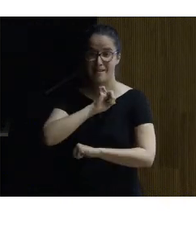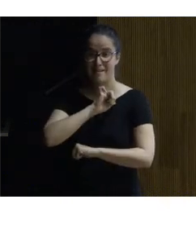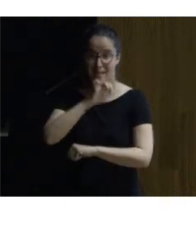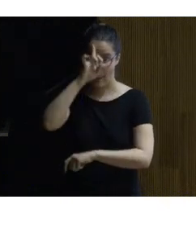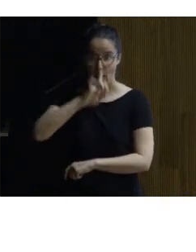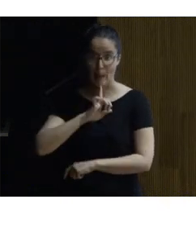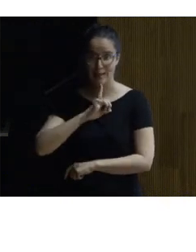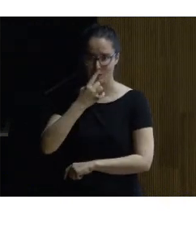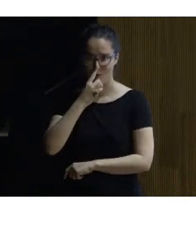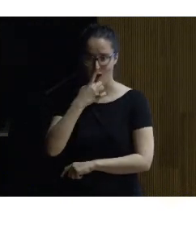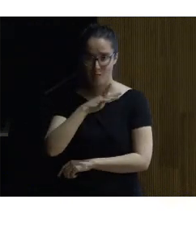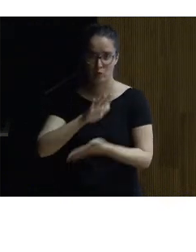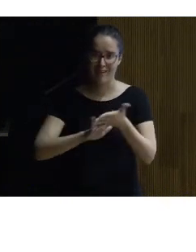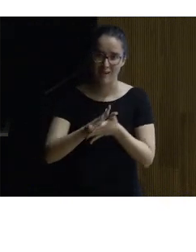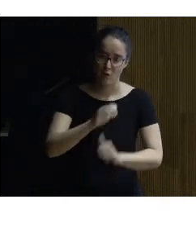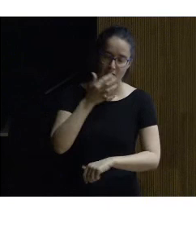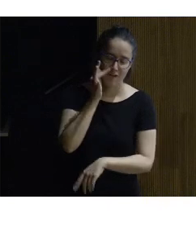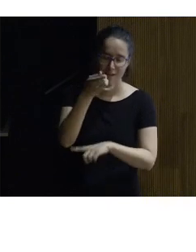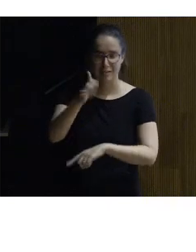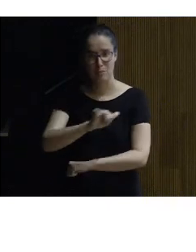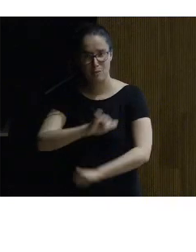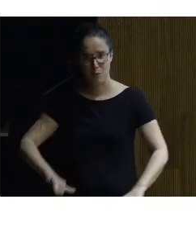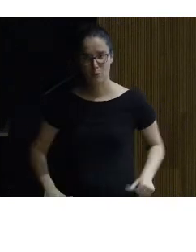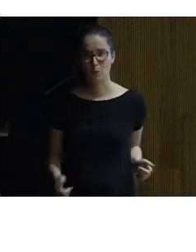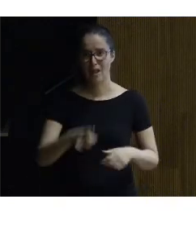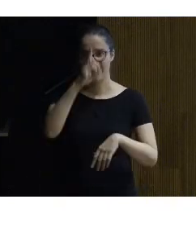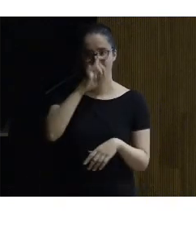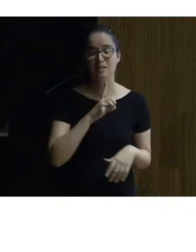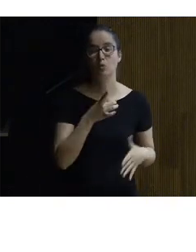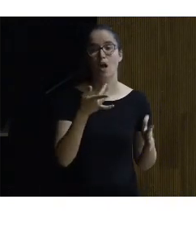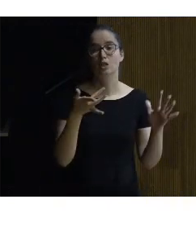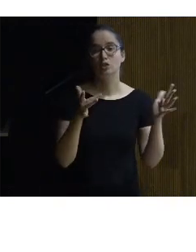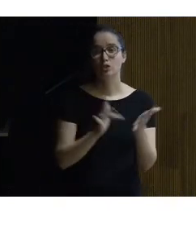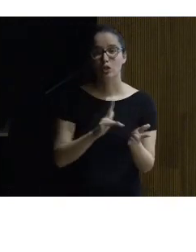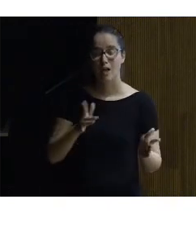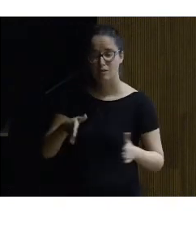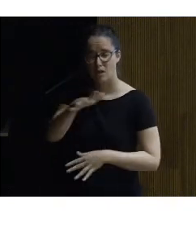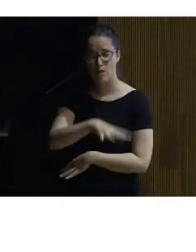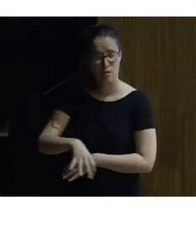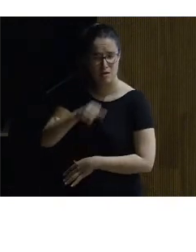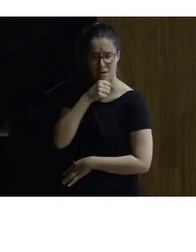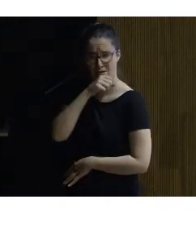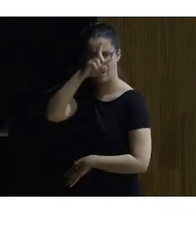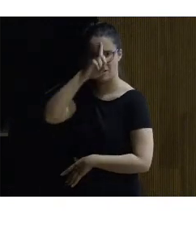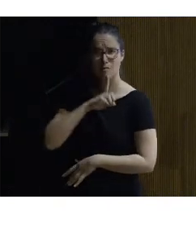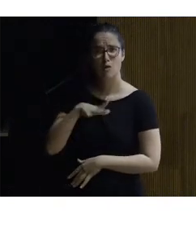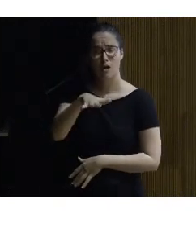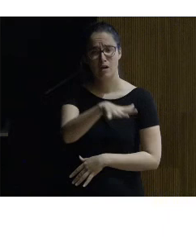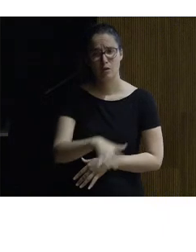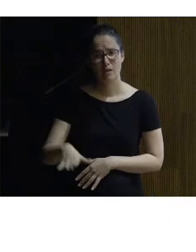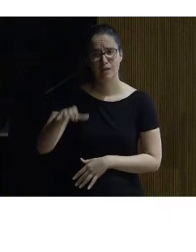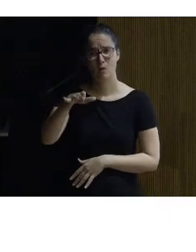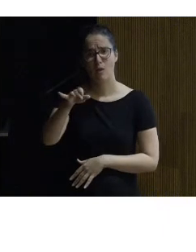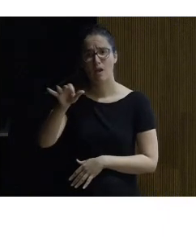no solo de Francia también de Lisboa y de Portugal y aquí tienen ese casco antiguo de Lisboa la ciudad de la Saudade